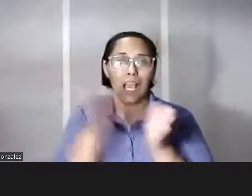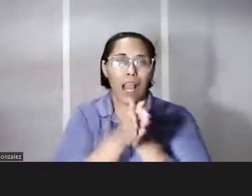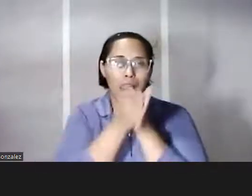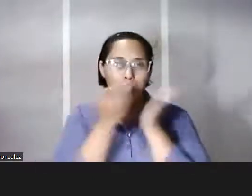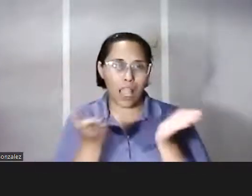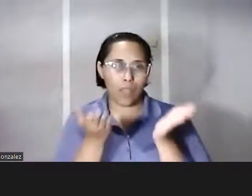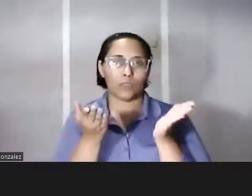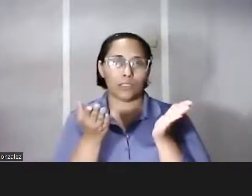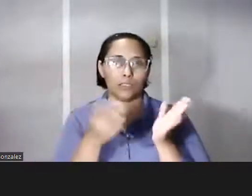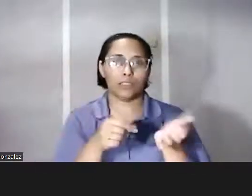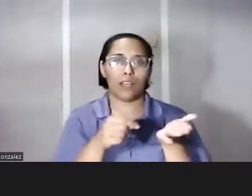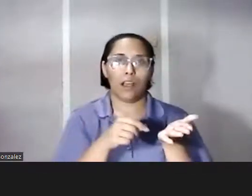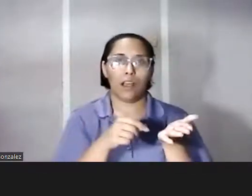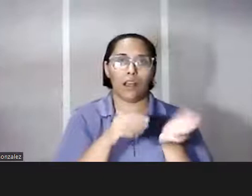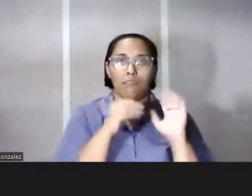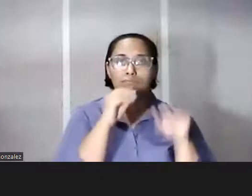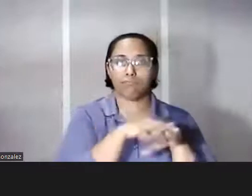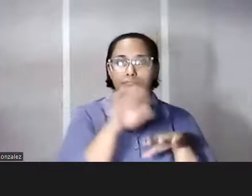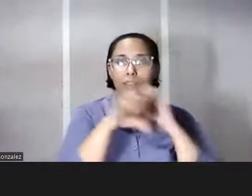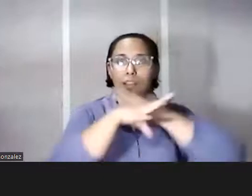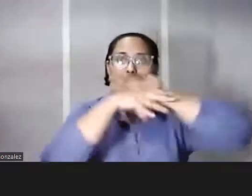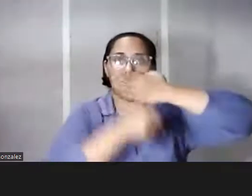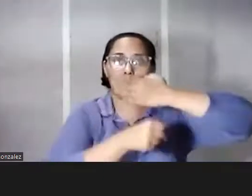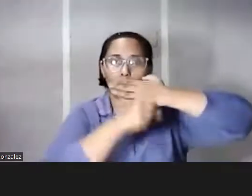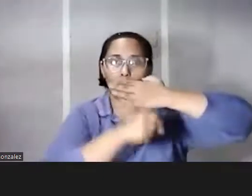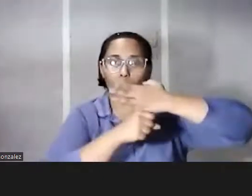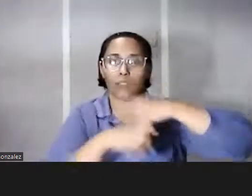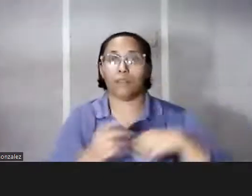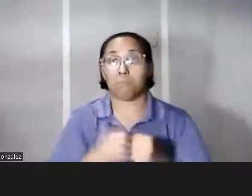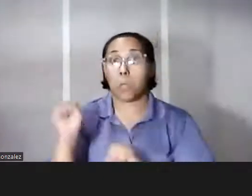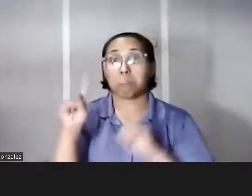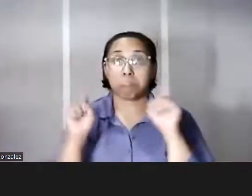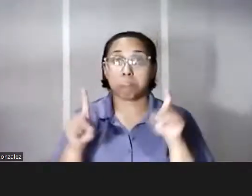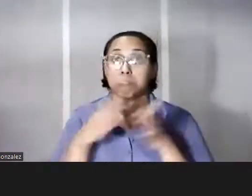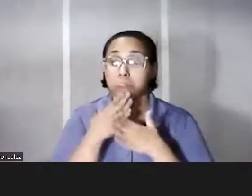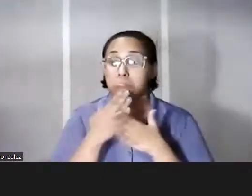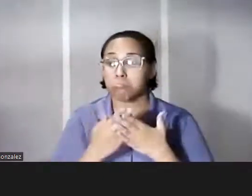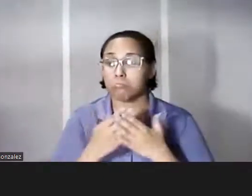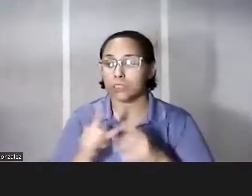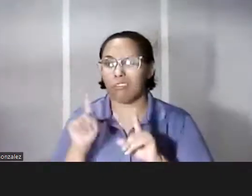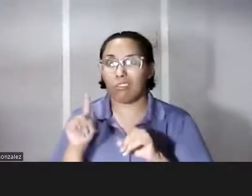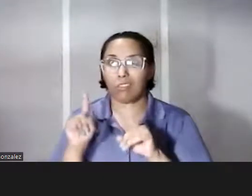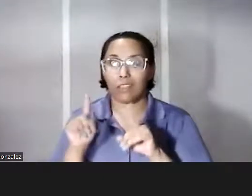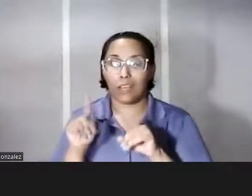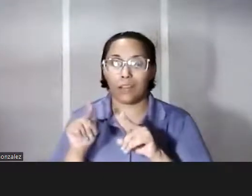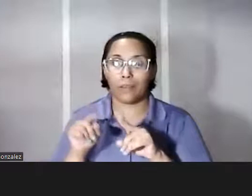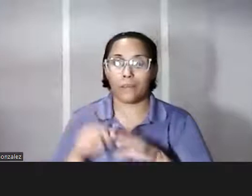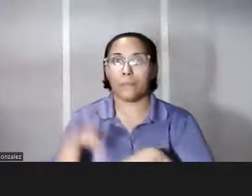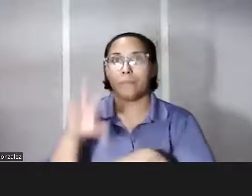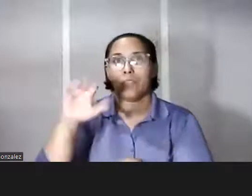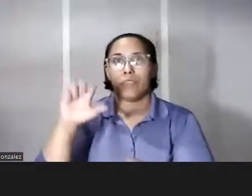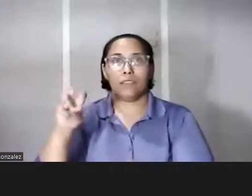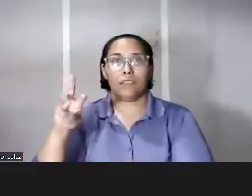oeste caramba yo esa es una buena pregunta que tendría que responder el colega Ismael